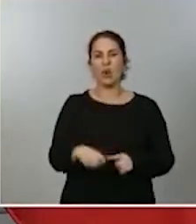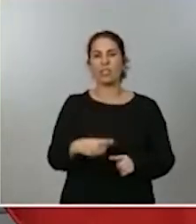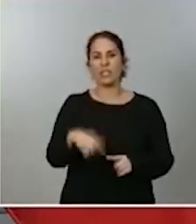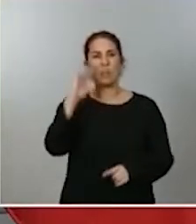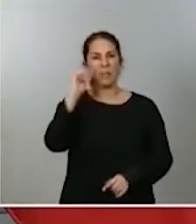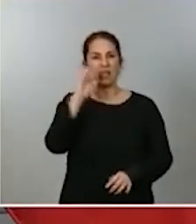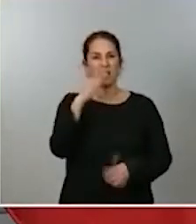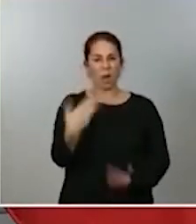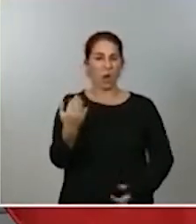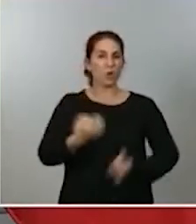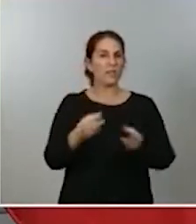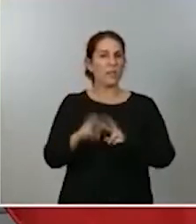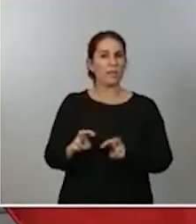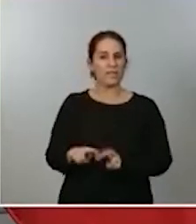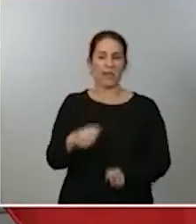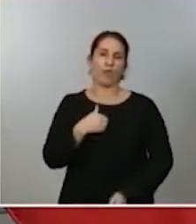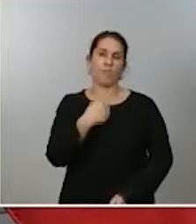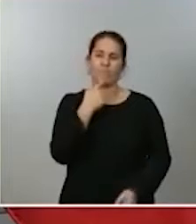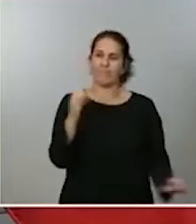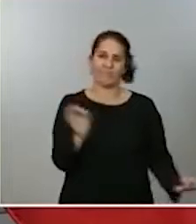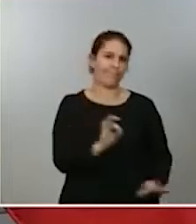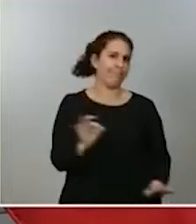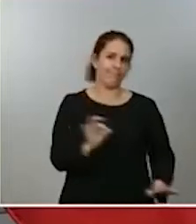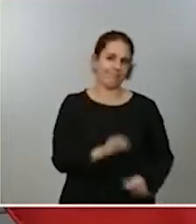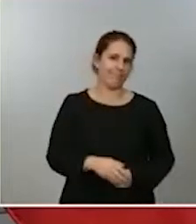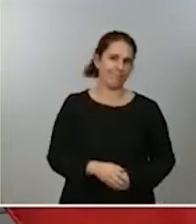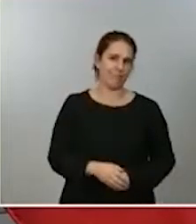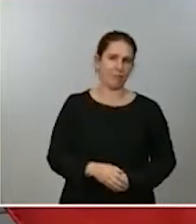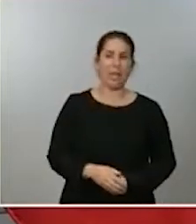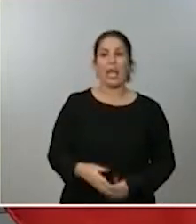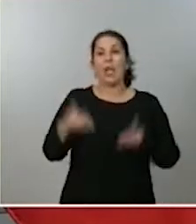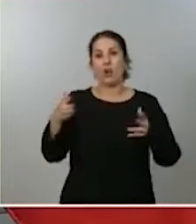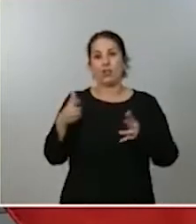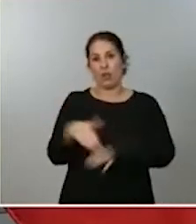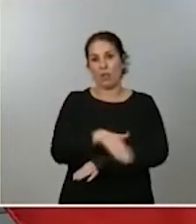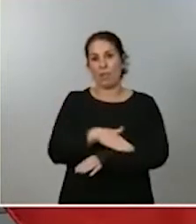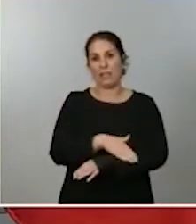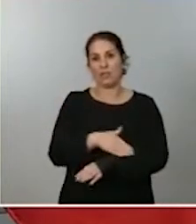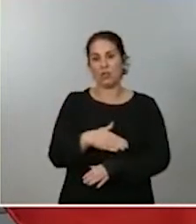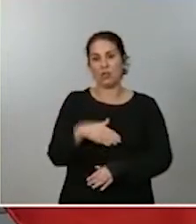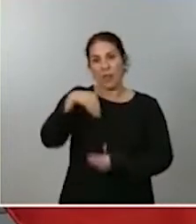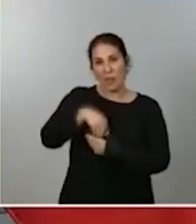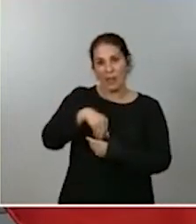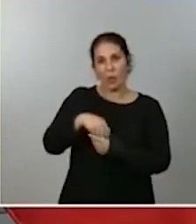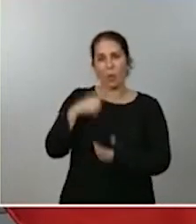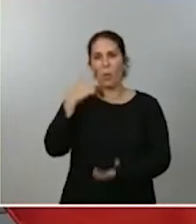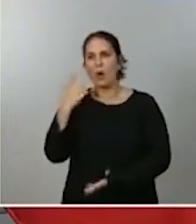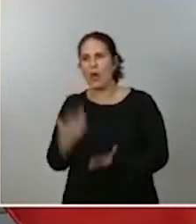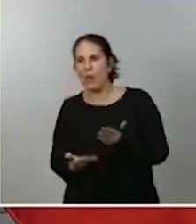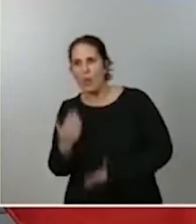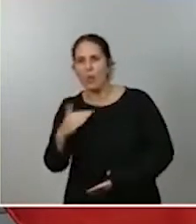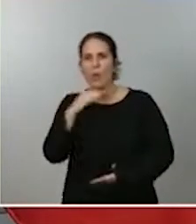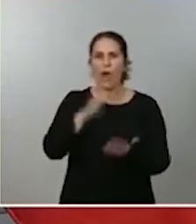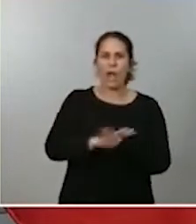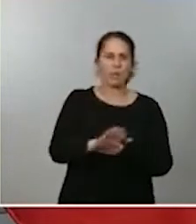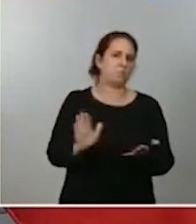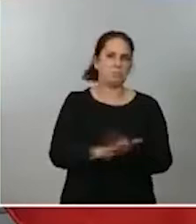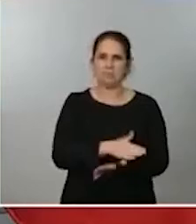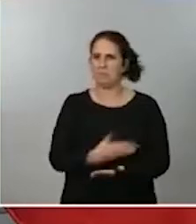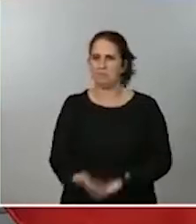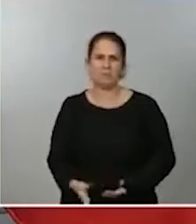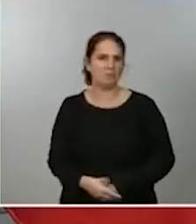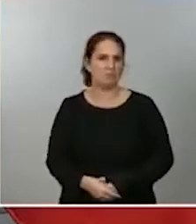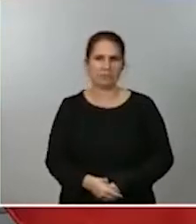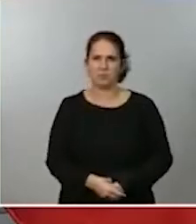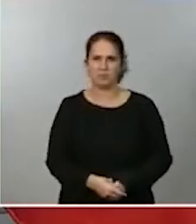de la justicia ni tampoco, por supuesto, el Consejo de Ministros ha hecho ninguna valoración en el día de hoy. Y creo que la idea de